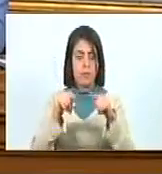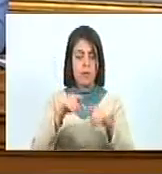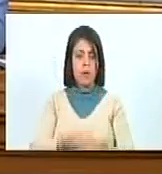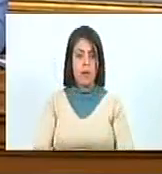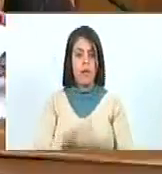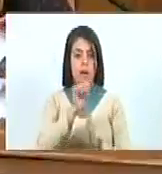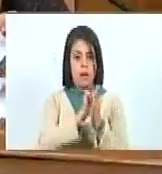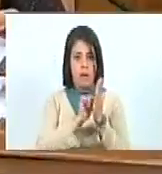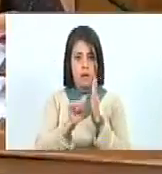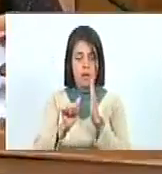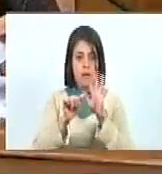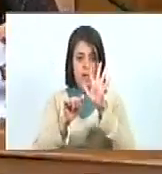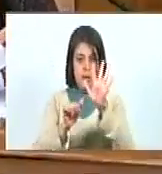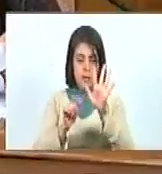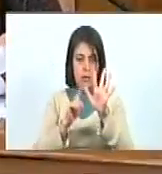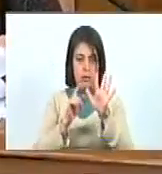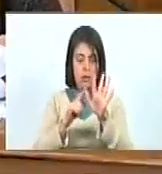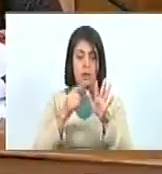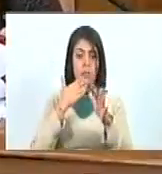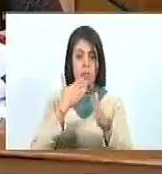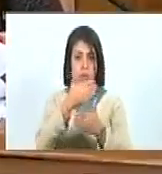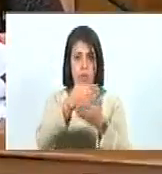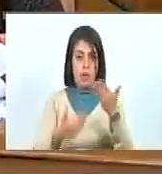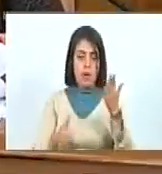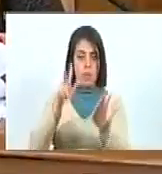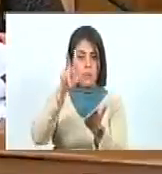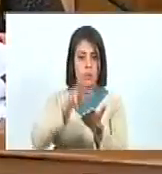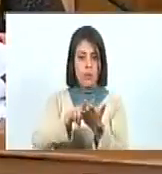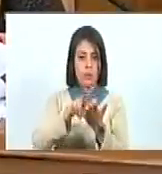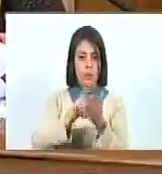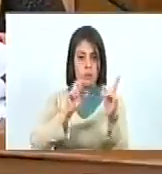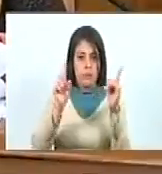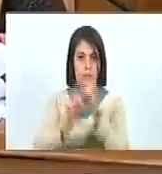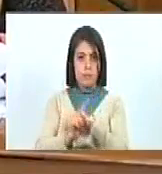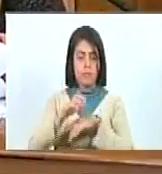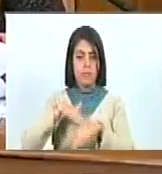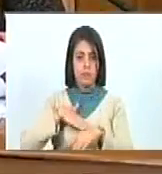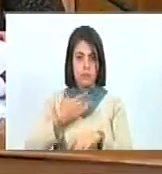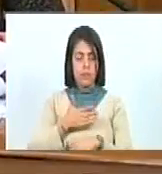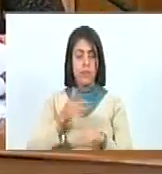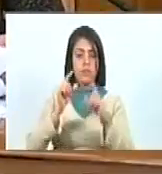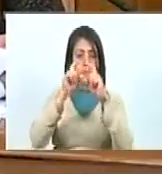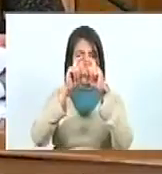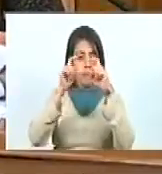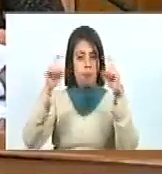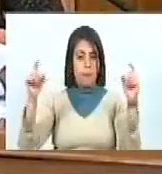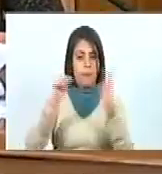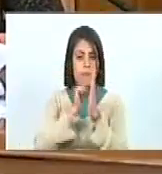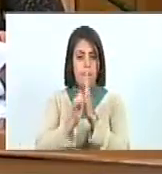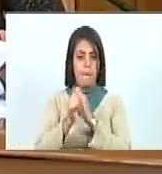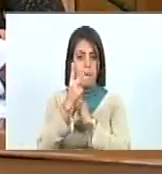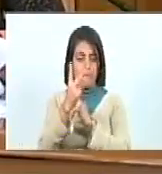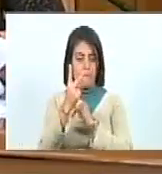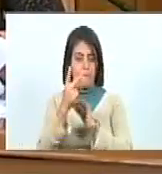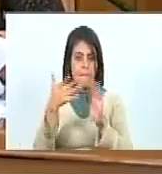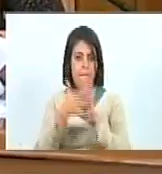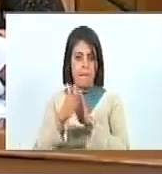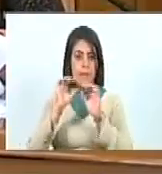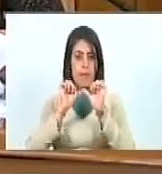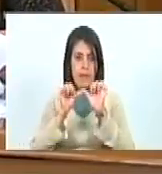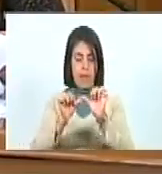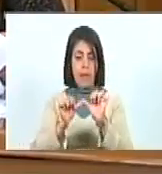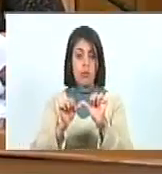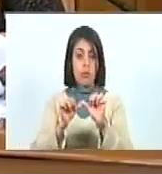Siguiente. Quinto, se propone aprobar con modificaciones el contenido del artículo 2, quedando